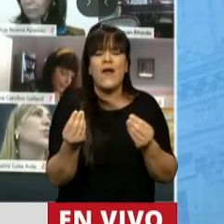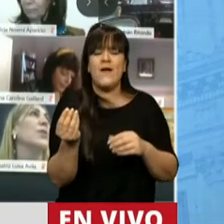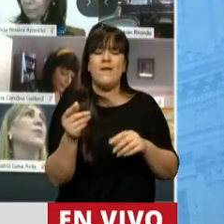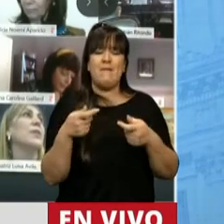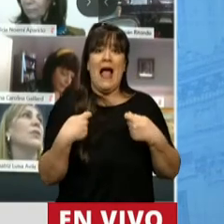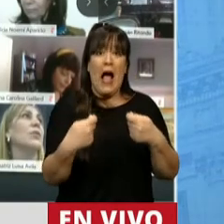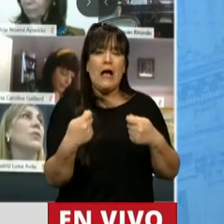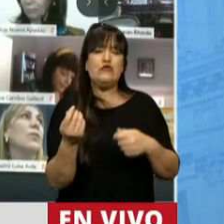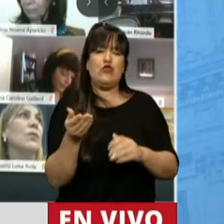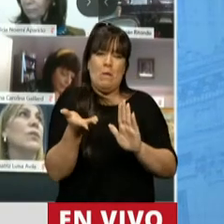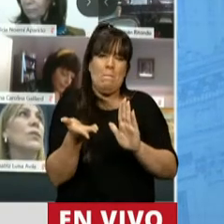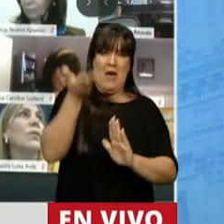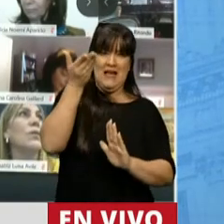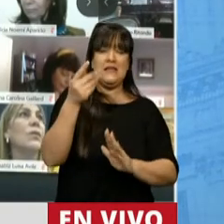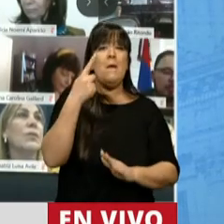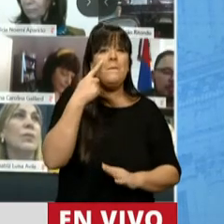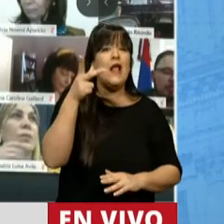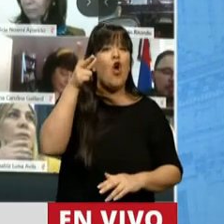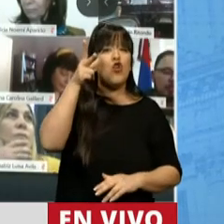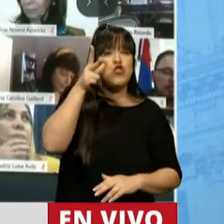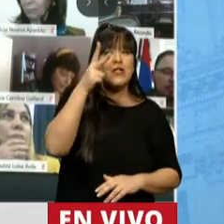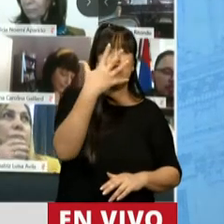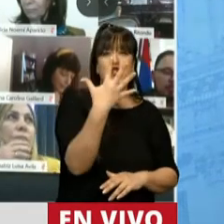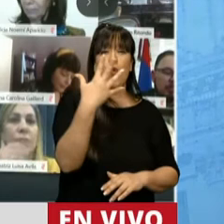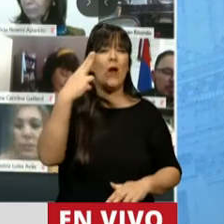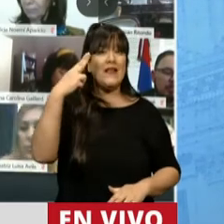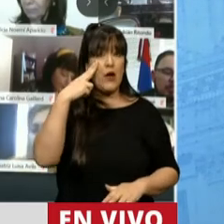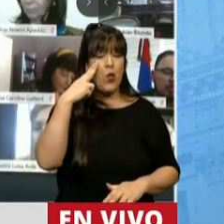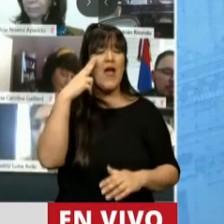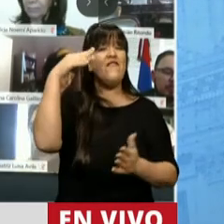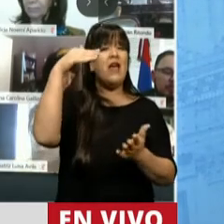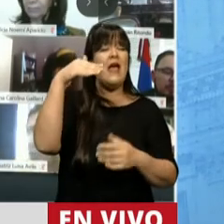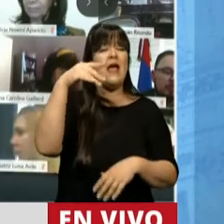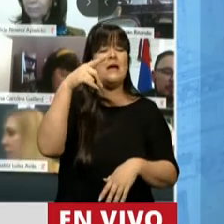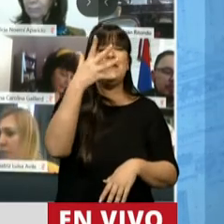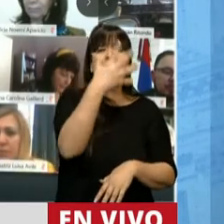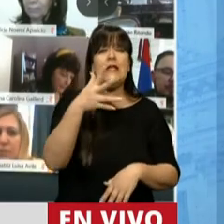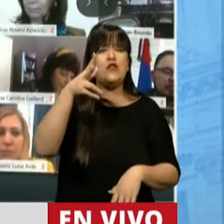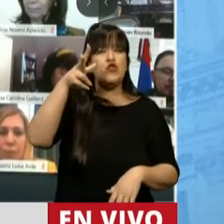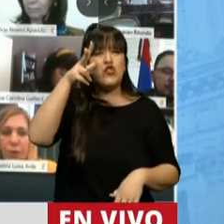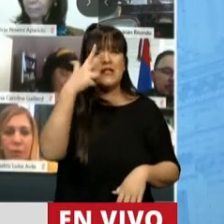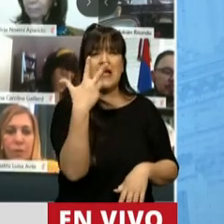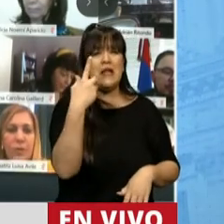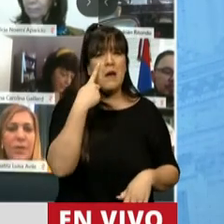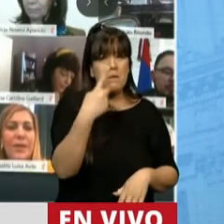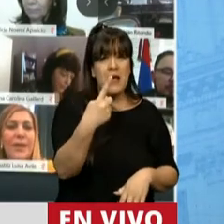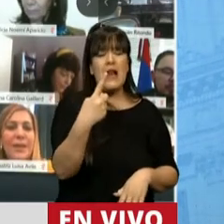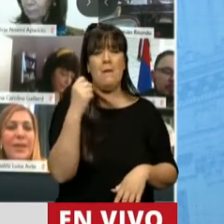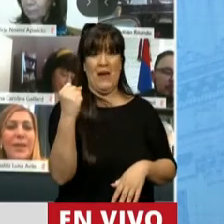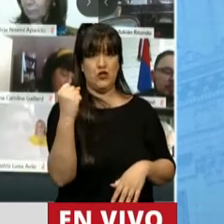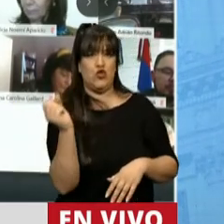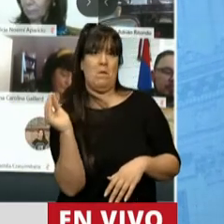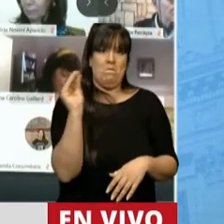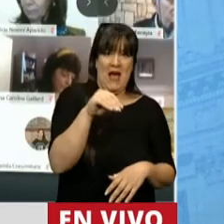de gastos de 1.859.583.000 pesos,